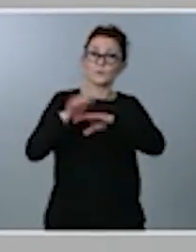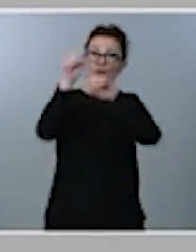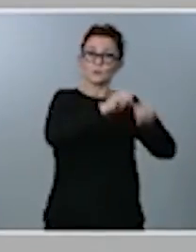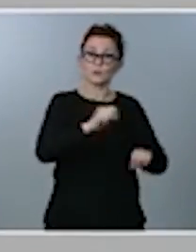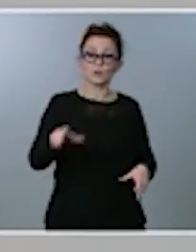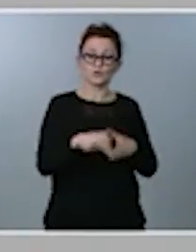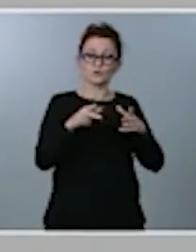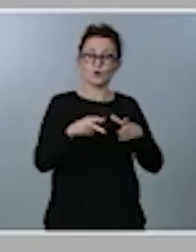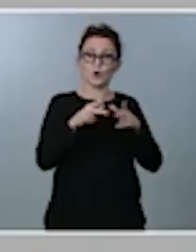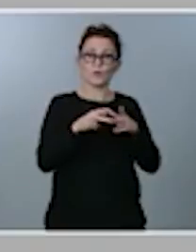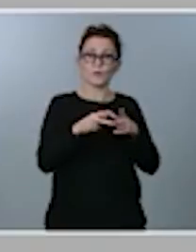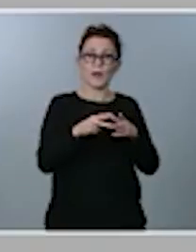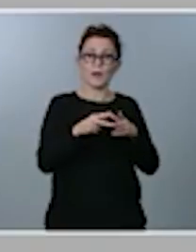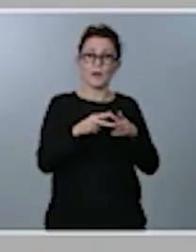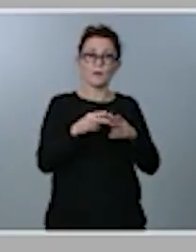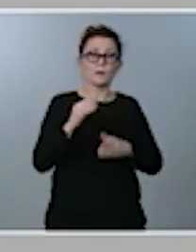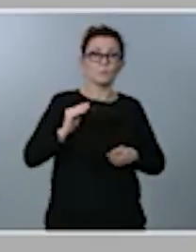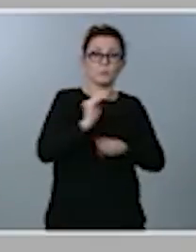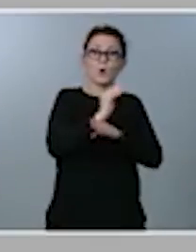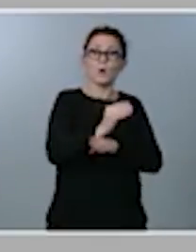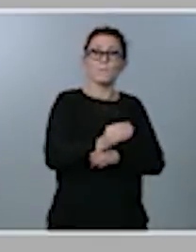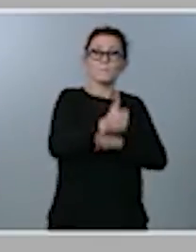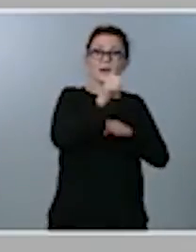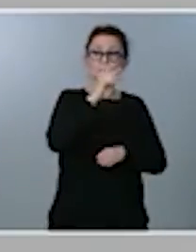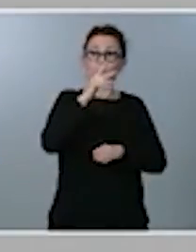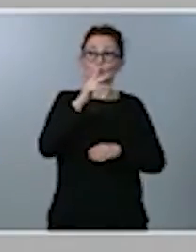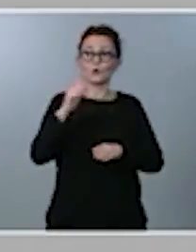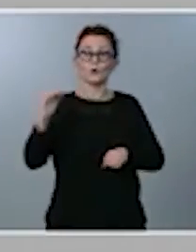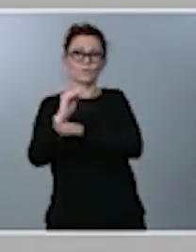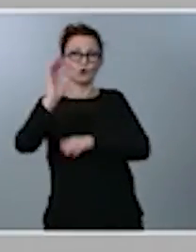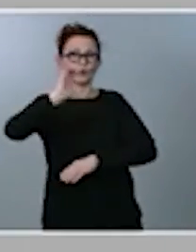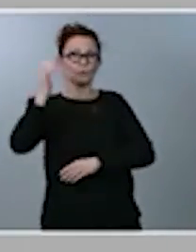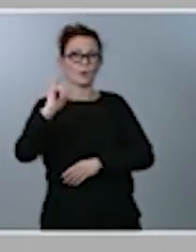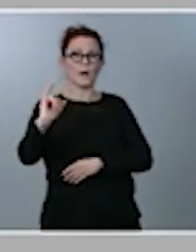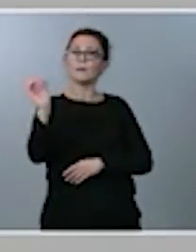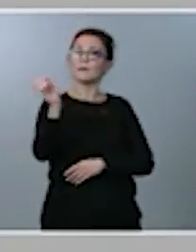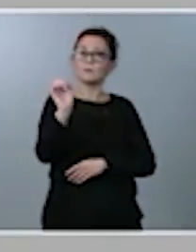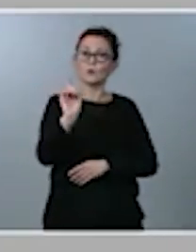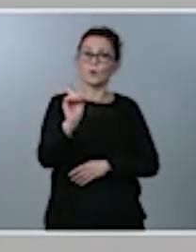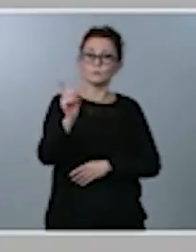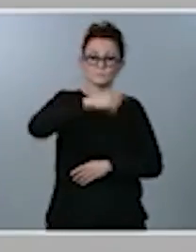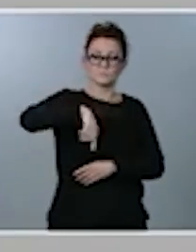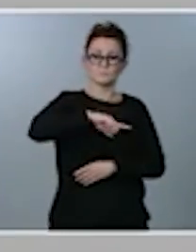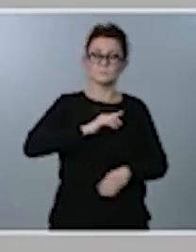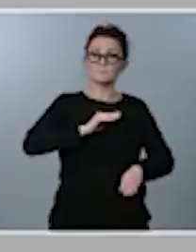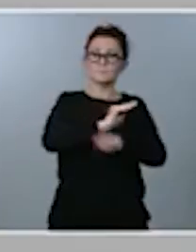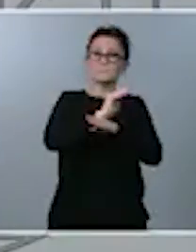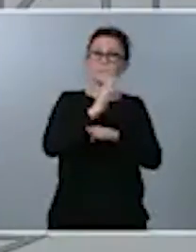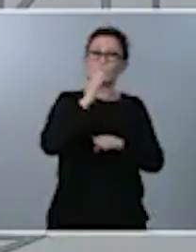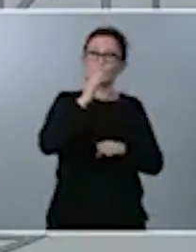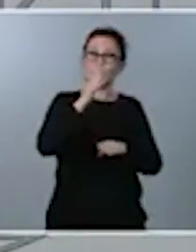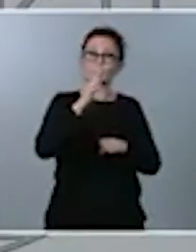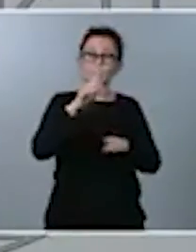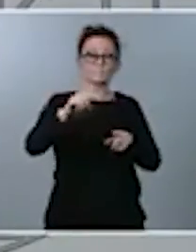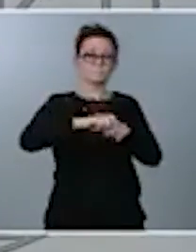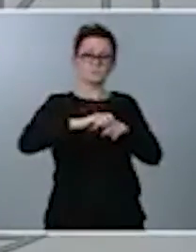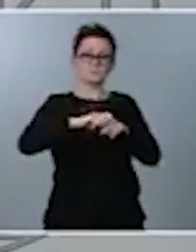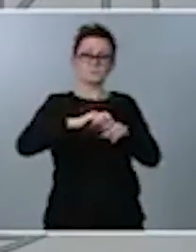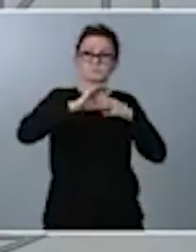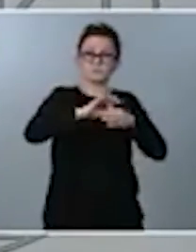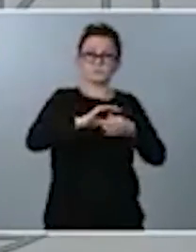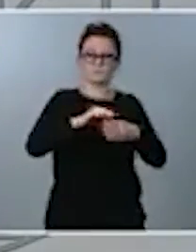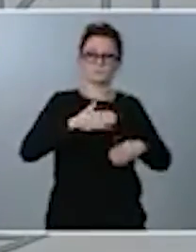hecho de tener fondos europeos, sino que lo hacemos porque reside esta cuestión en el ADN del propio Ejecutivo.